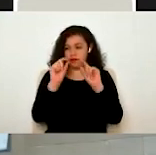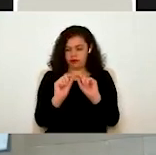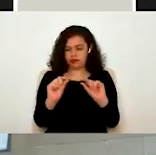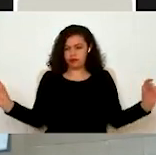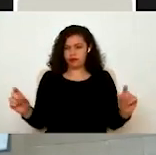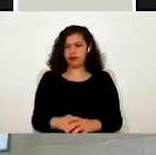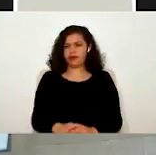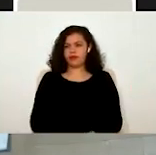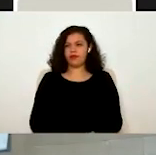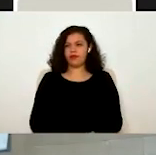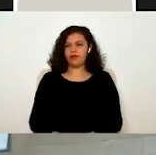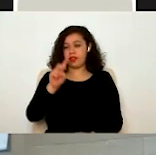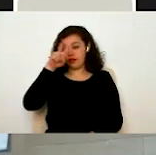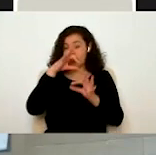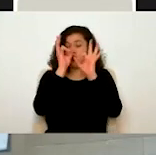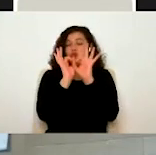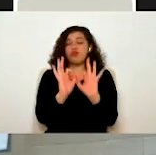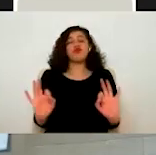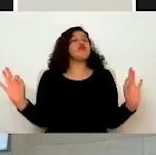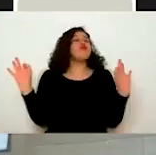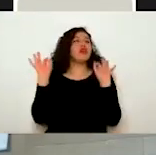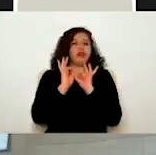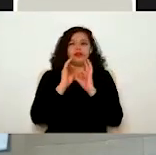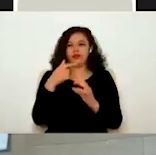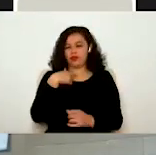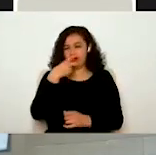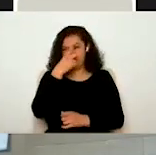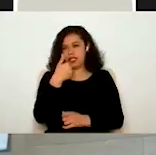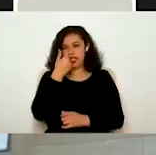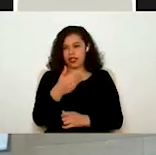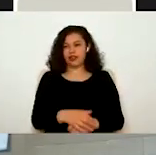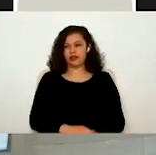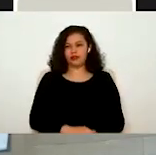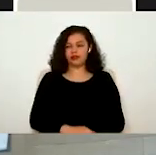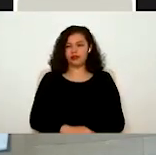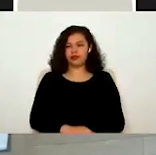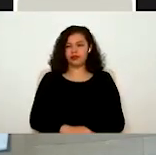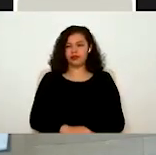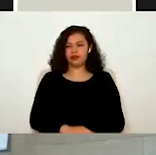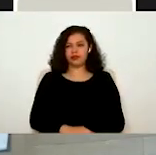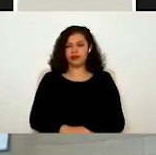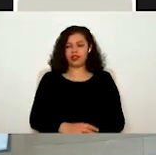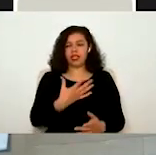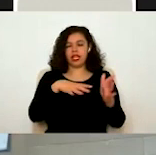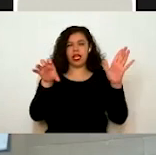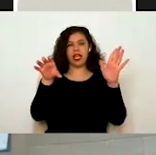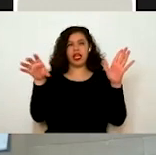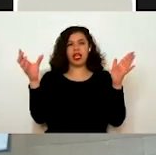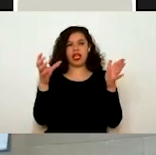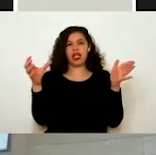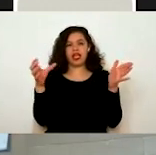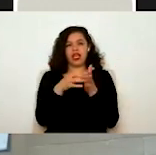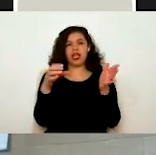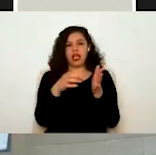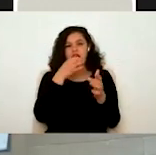Aquí algo súper importante también que quisiera comentarles es que en el buzón de instituciones ustedes pueden